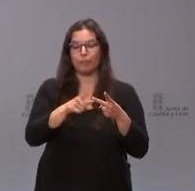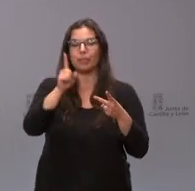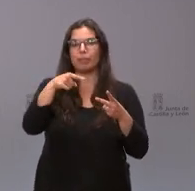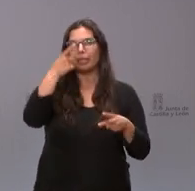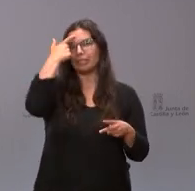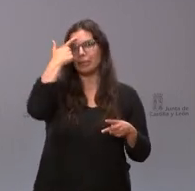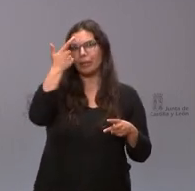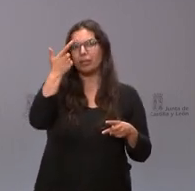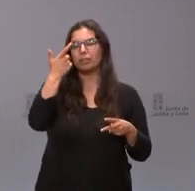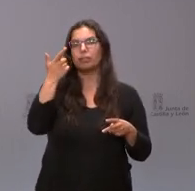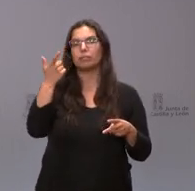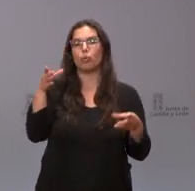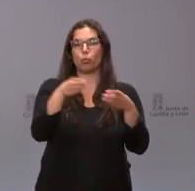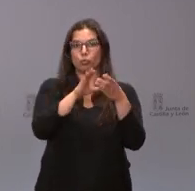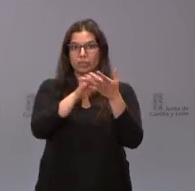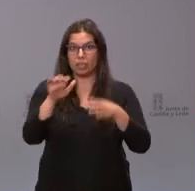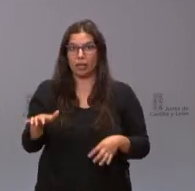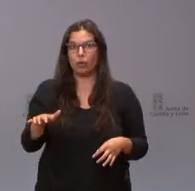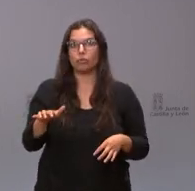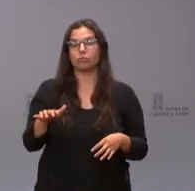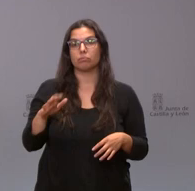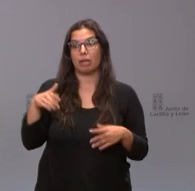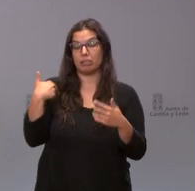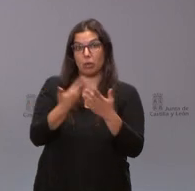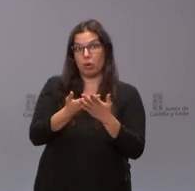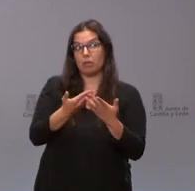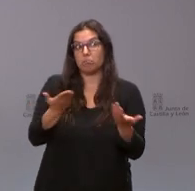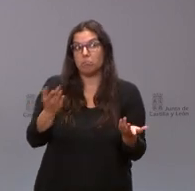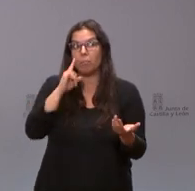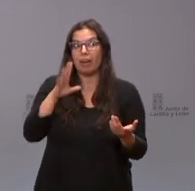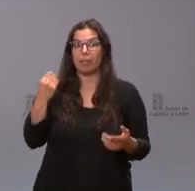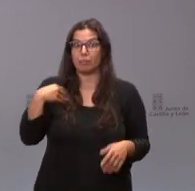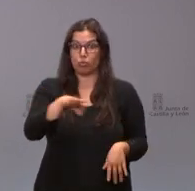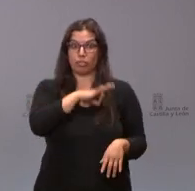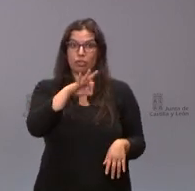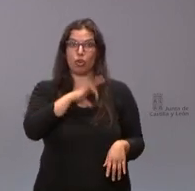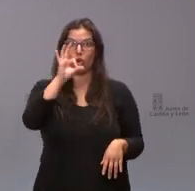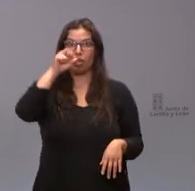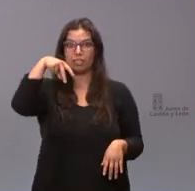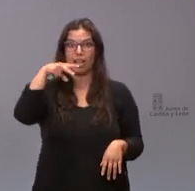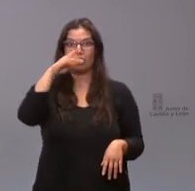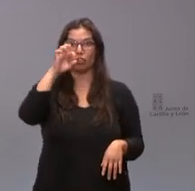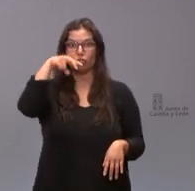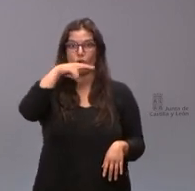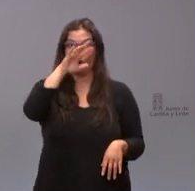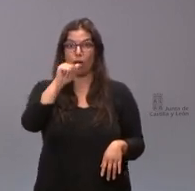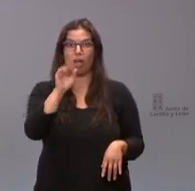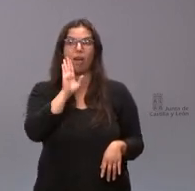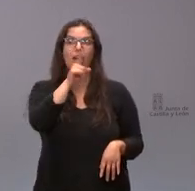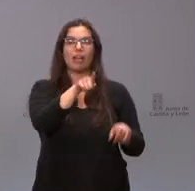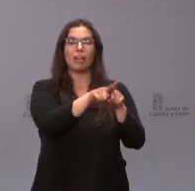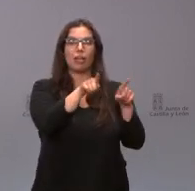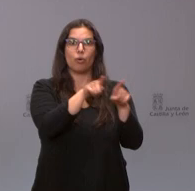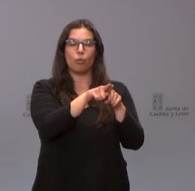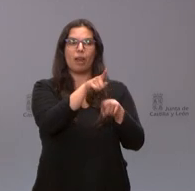de Castilla y León visto lo que se conoce hasta ahora y es que el señor Santonja mientras tenía una comisión de servicios para